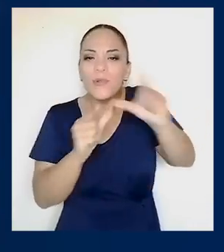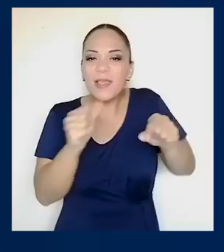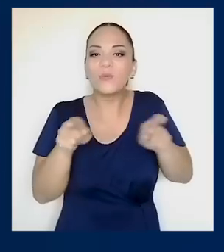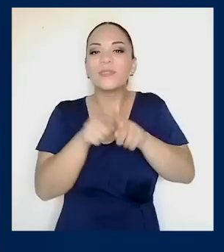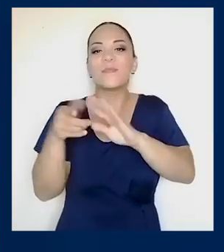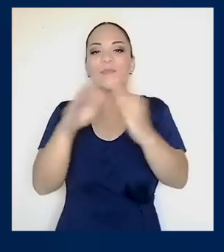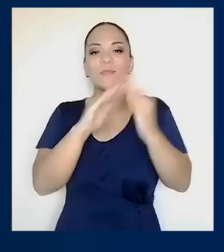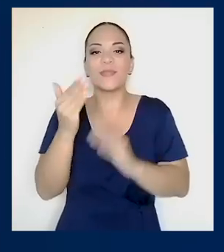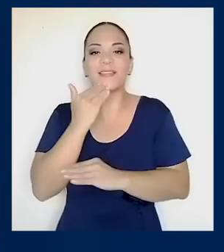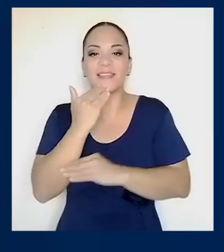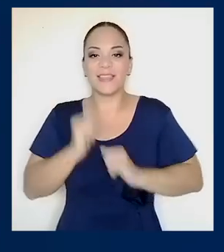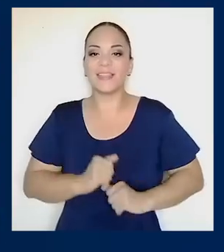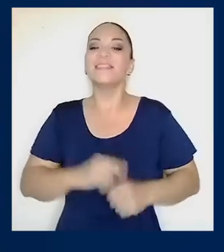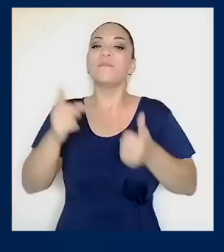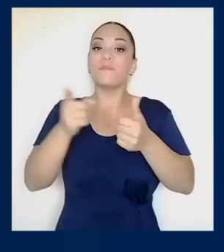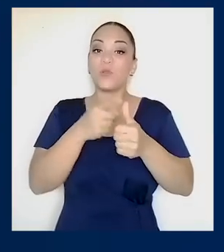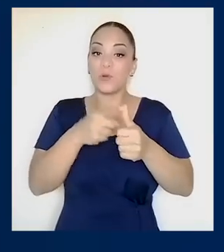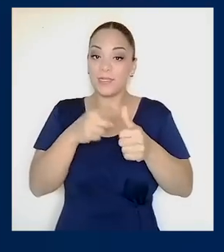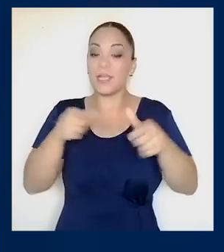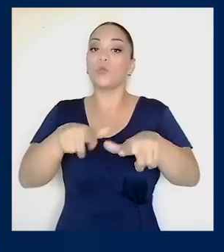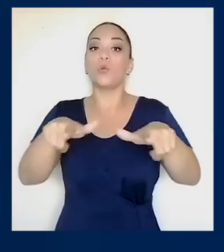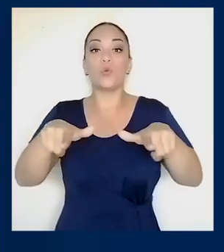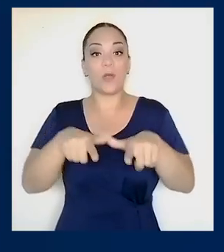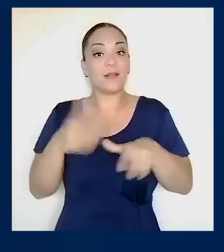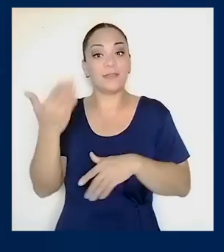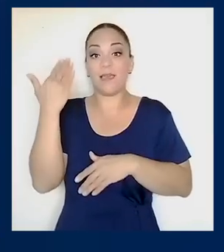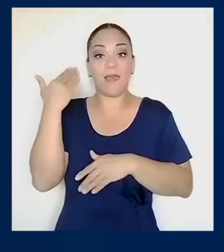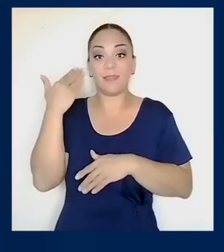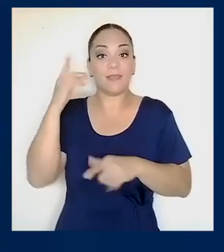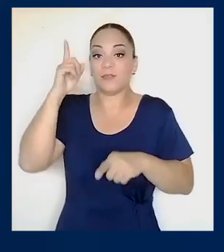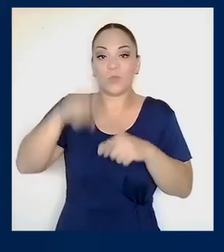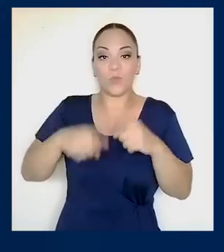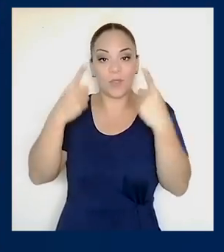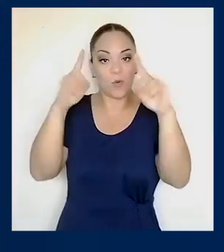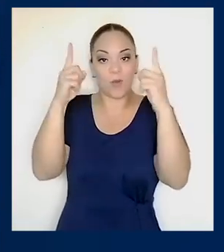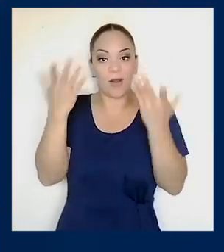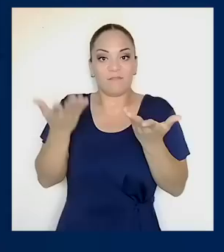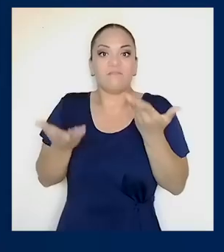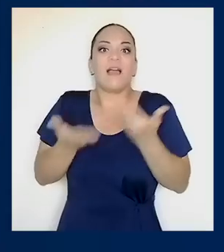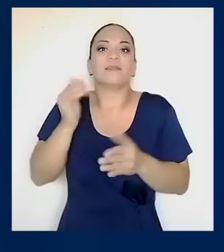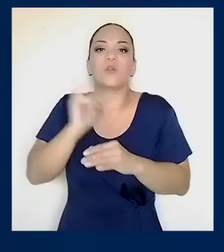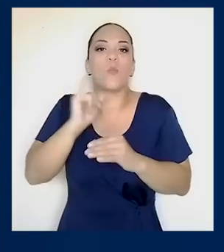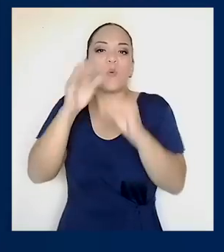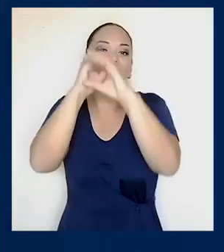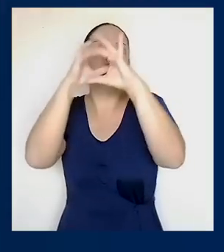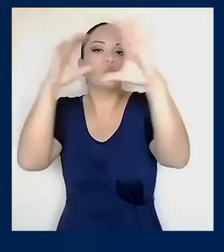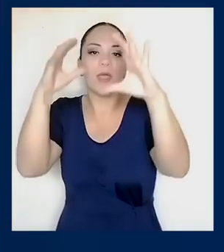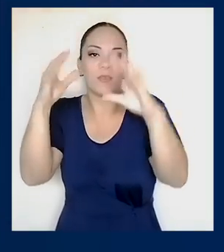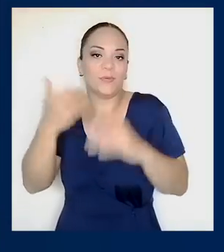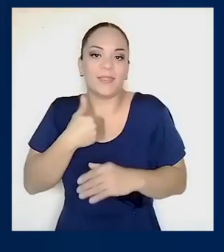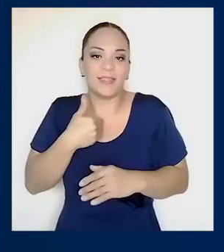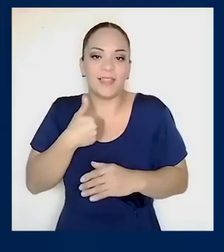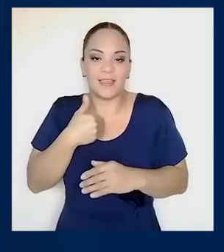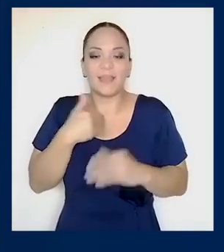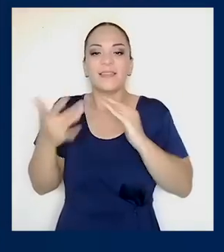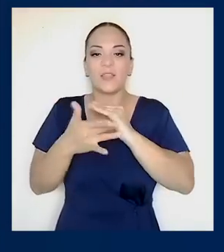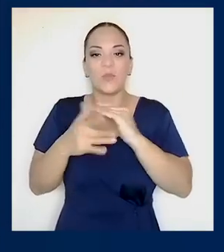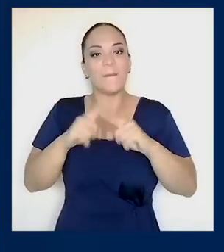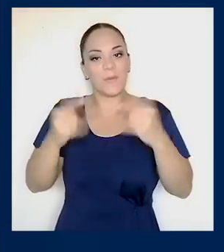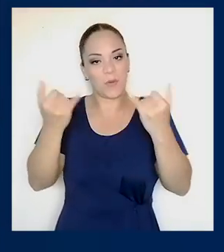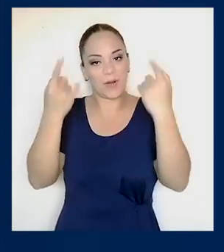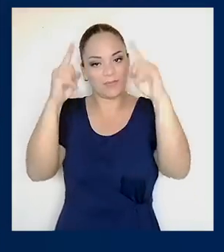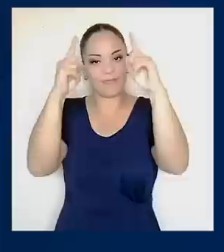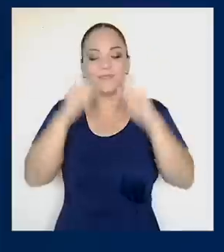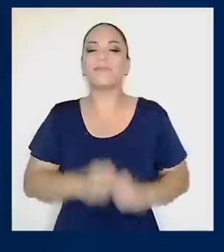zonas indígenas, priorizando esos lugares donde es casi un sueño que nuestros estudiantes contaran con esta